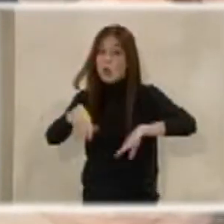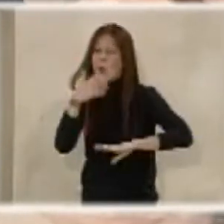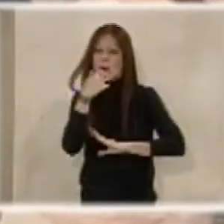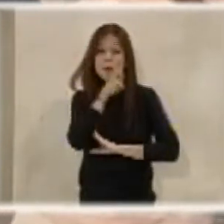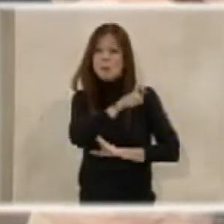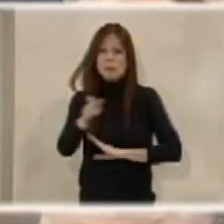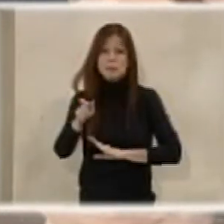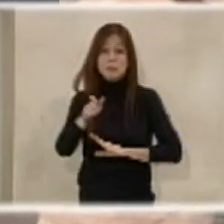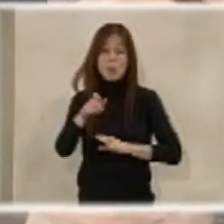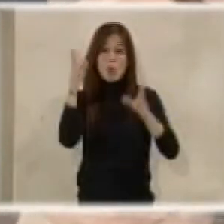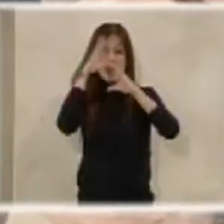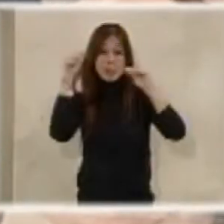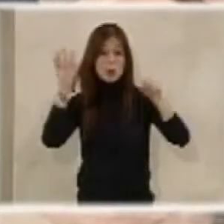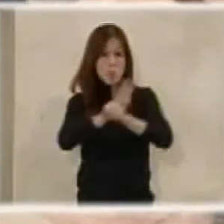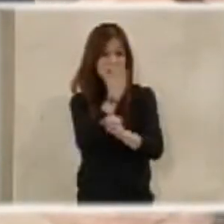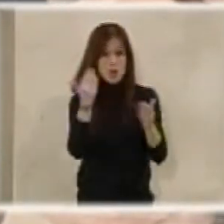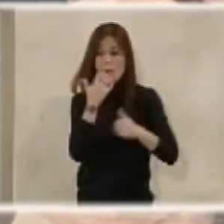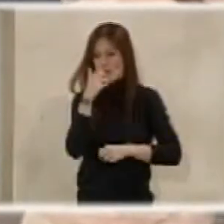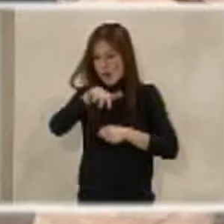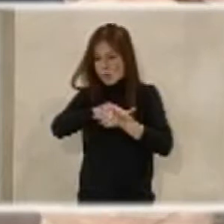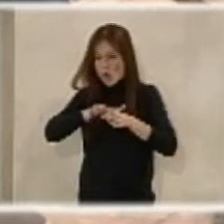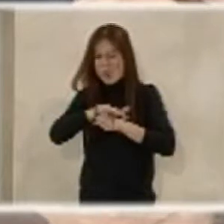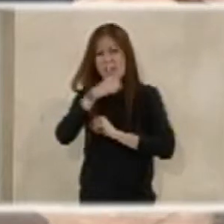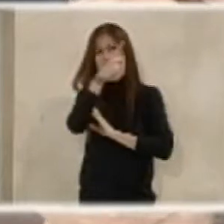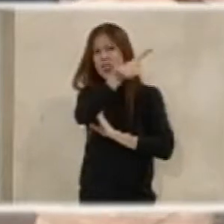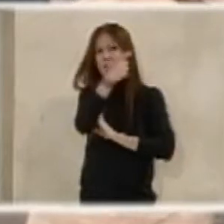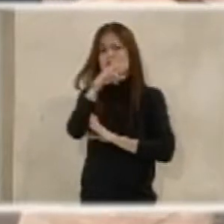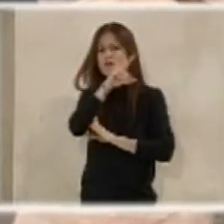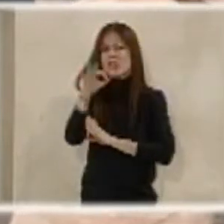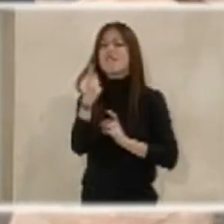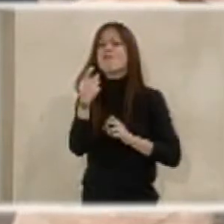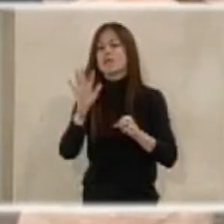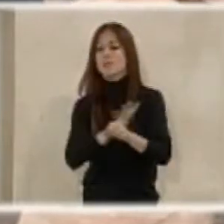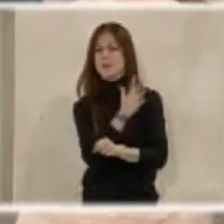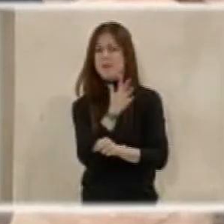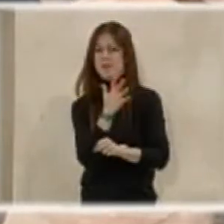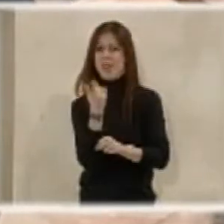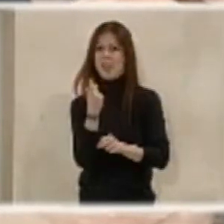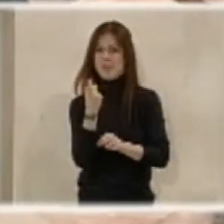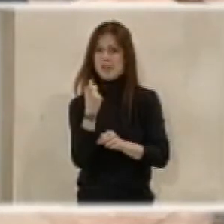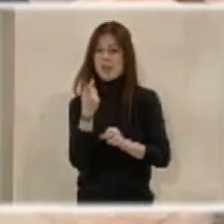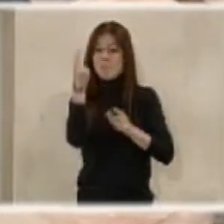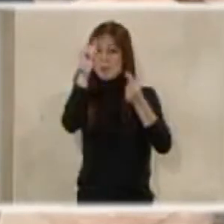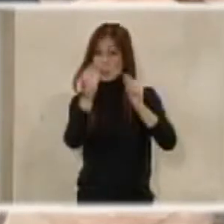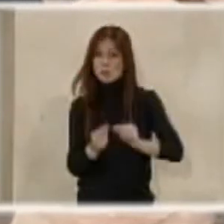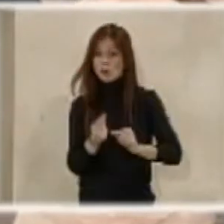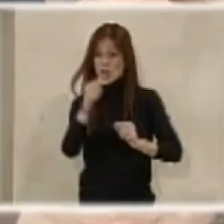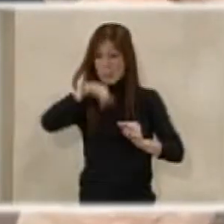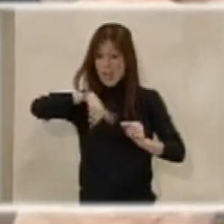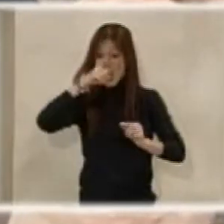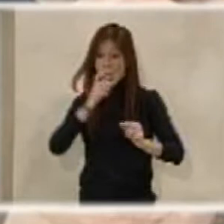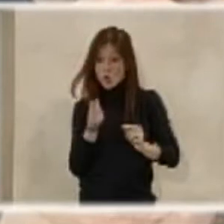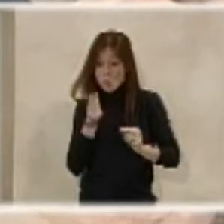se han cubierto, en Almería, por ejemplo, en la provincia 120, elevarla en los presupuestos del 2018